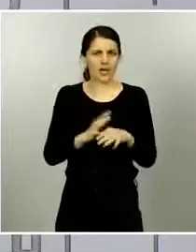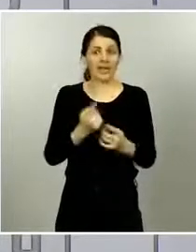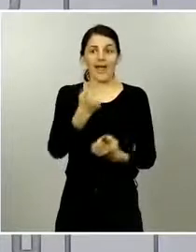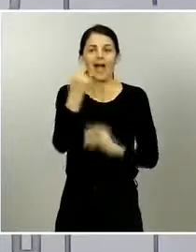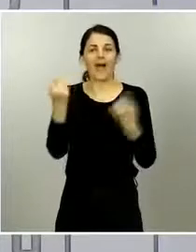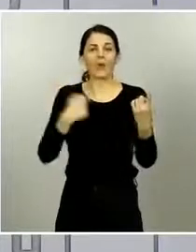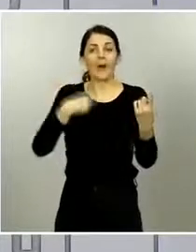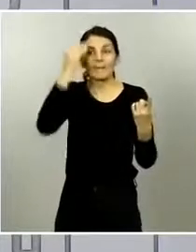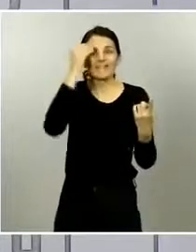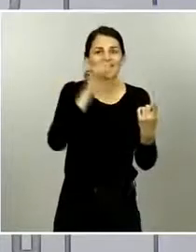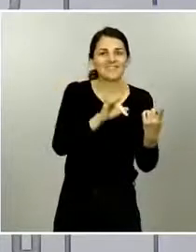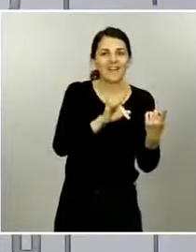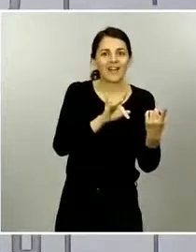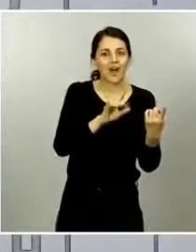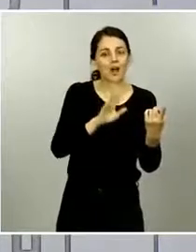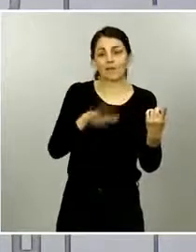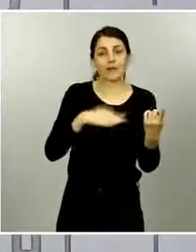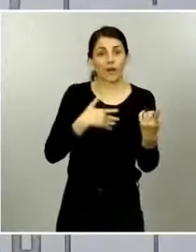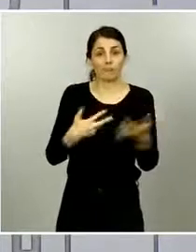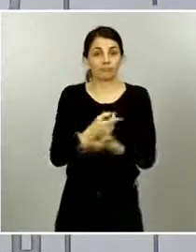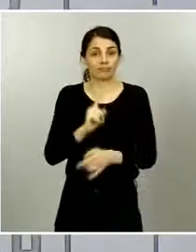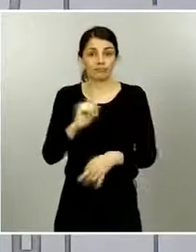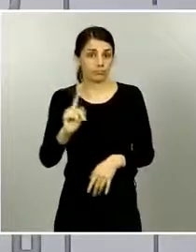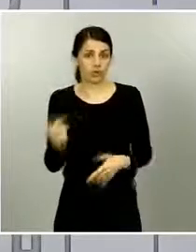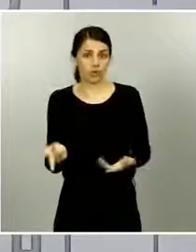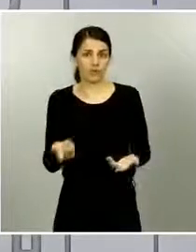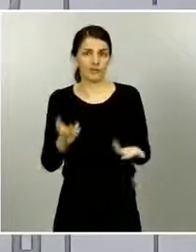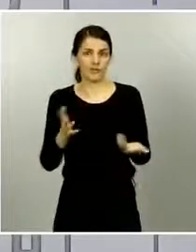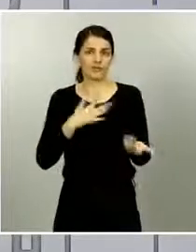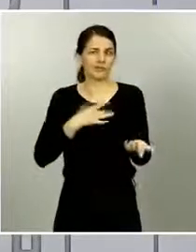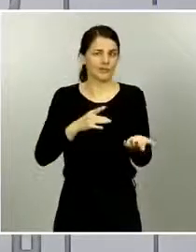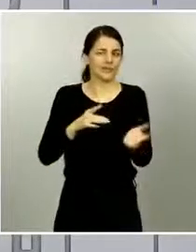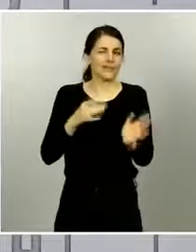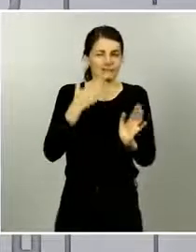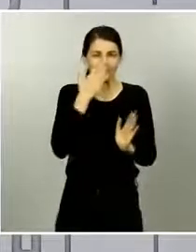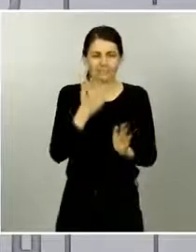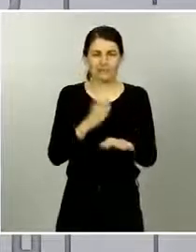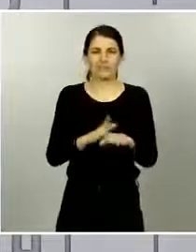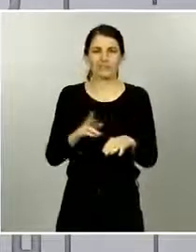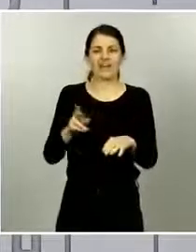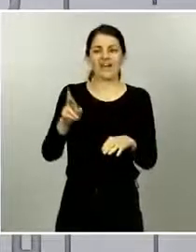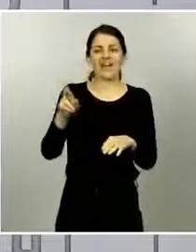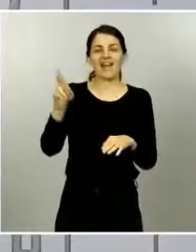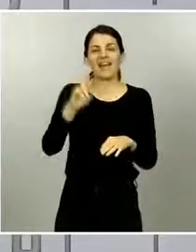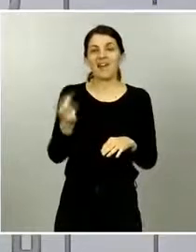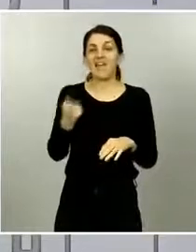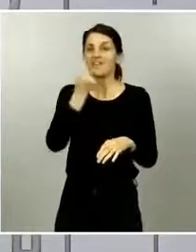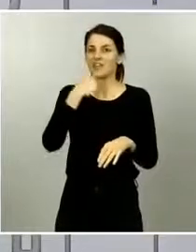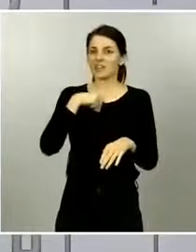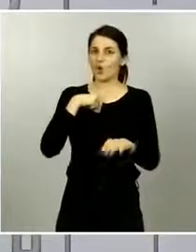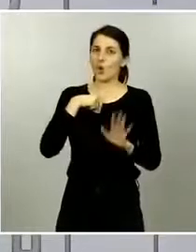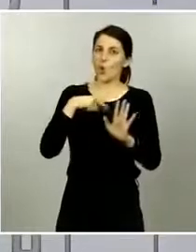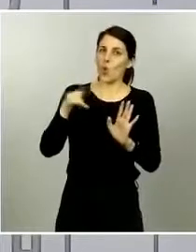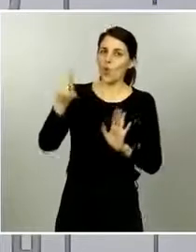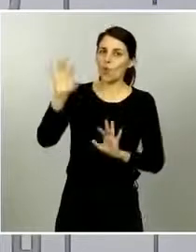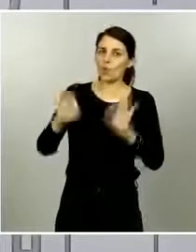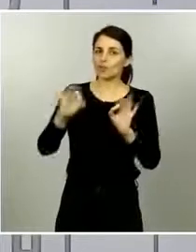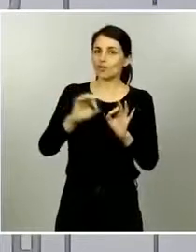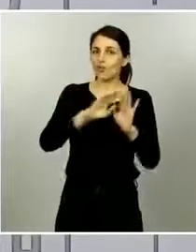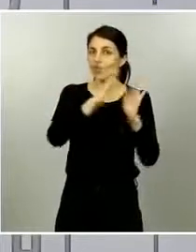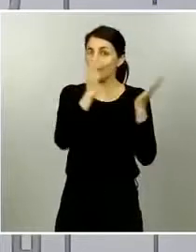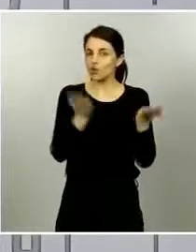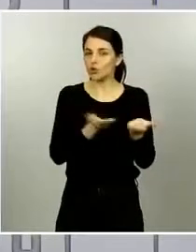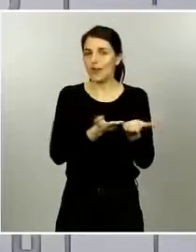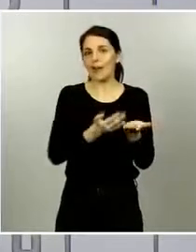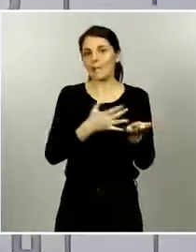reinfecciones que la mayoría de ellas se han descartado como reinfección con lo cual la probabilidad de la reinfección será probablemente